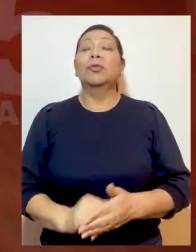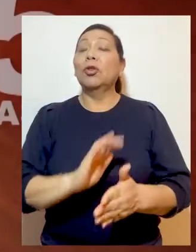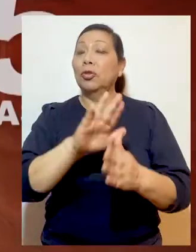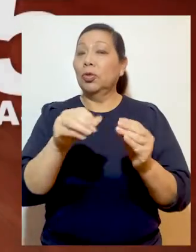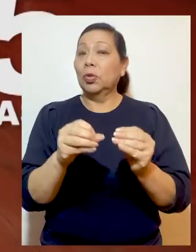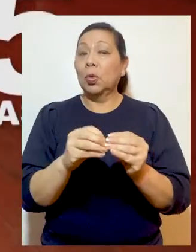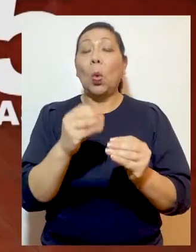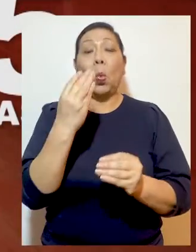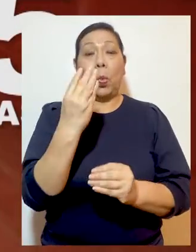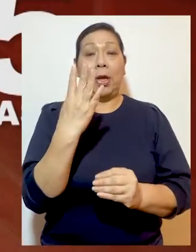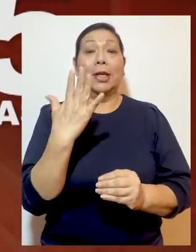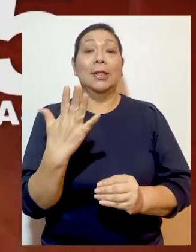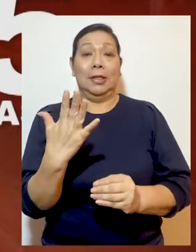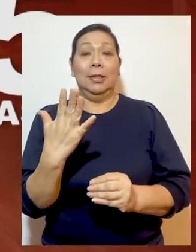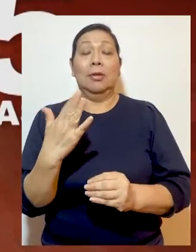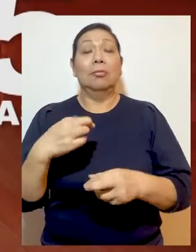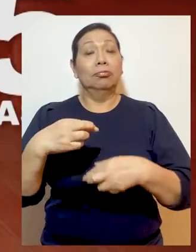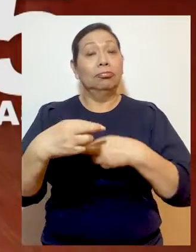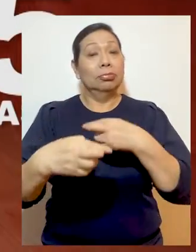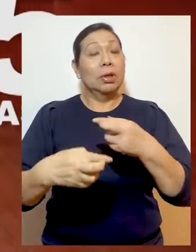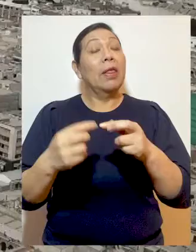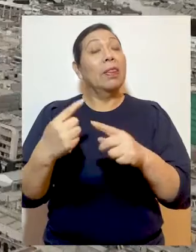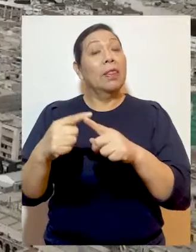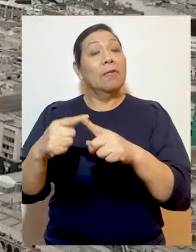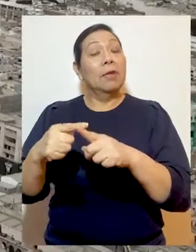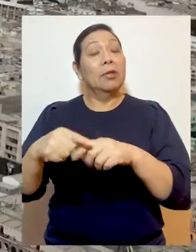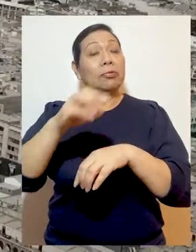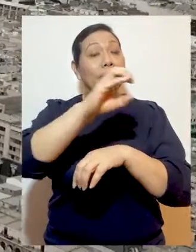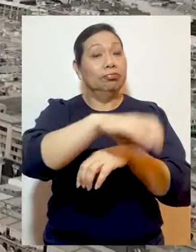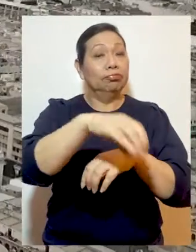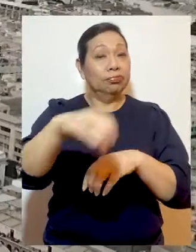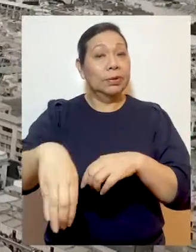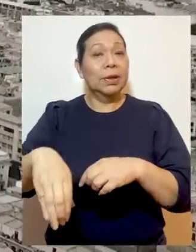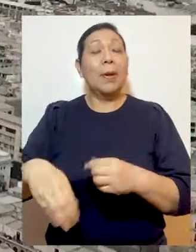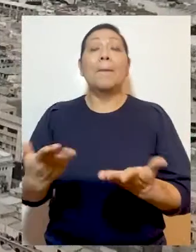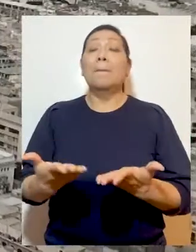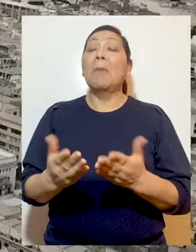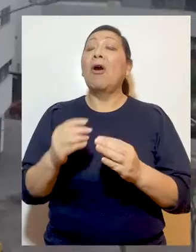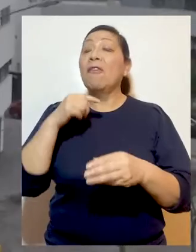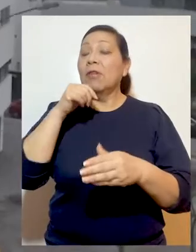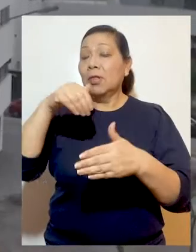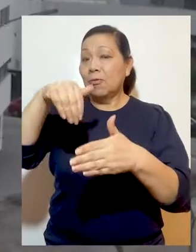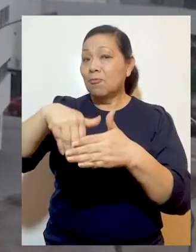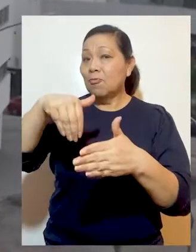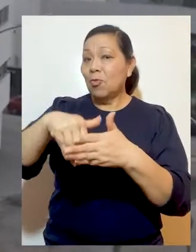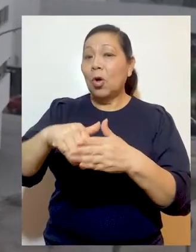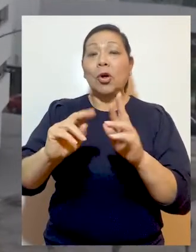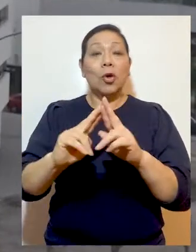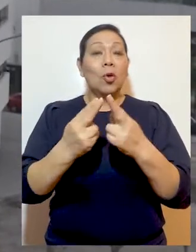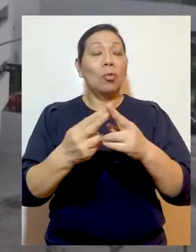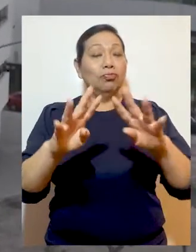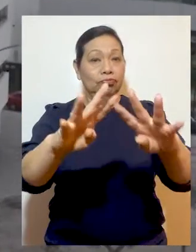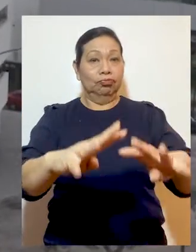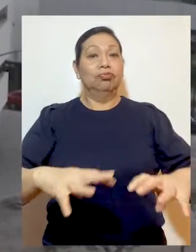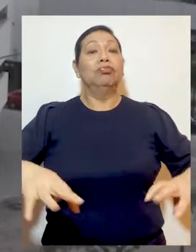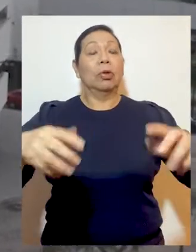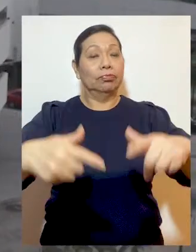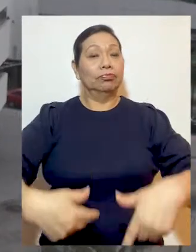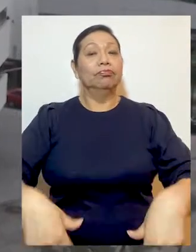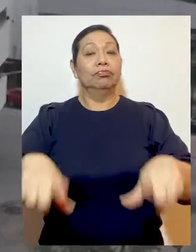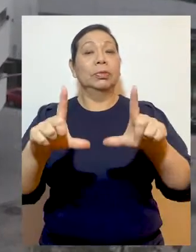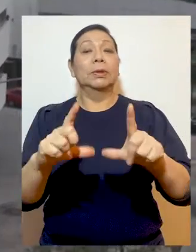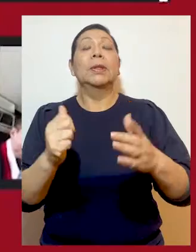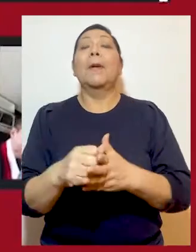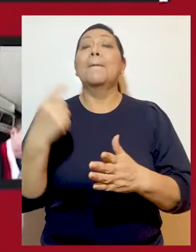Un total de 45 causas procedentes de varias ciudades del país quedaron al voto luego de sesionar en audiencia